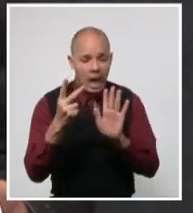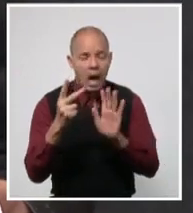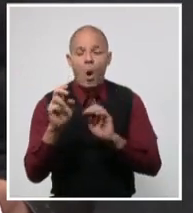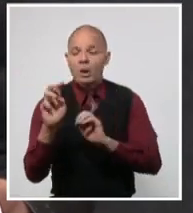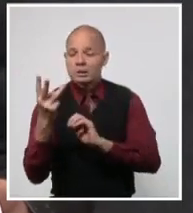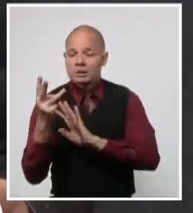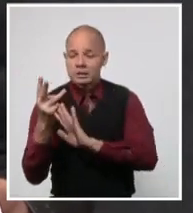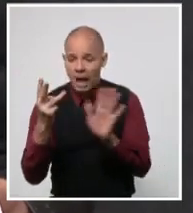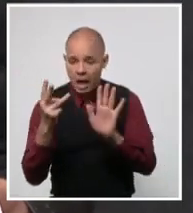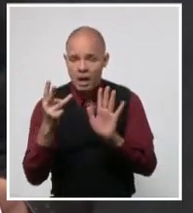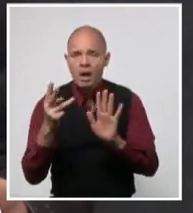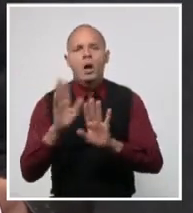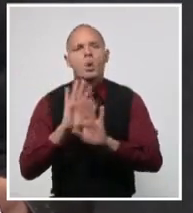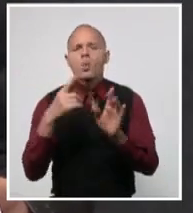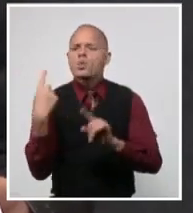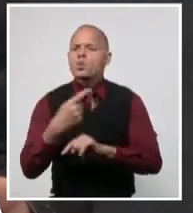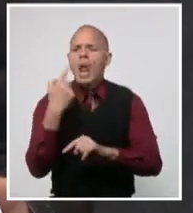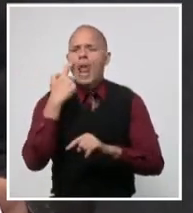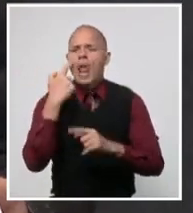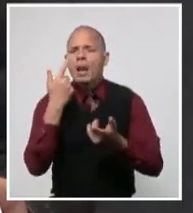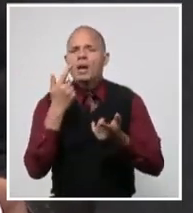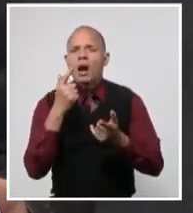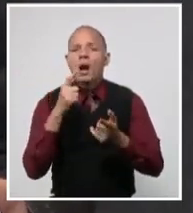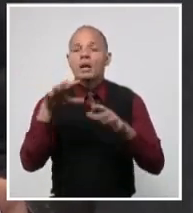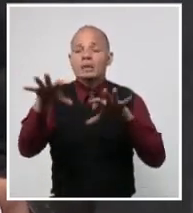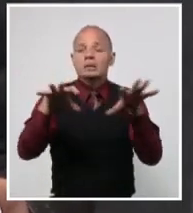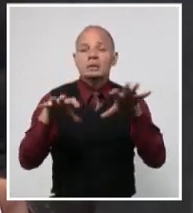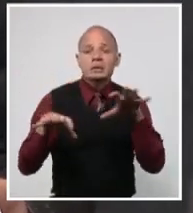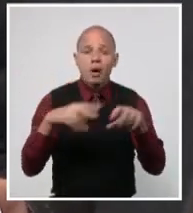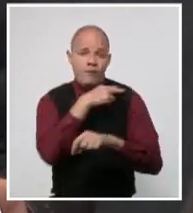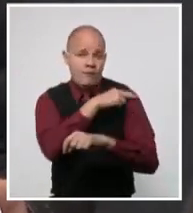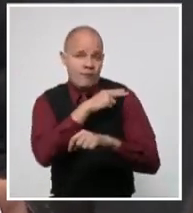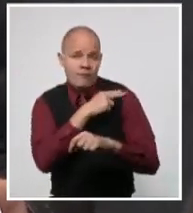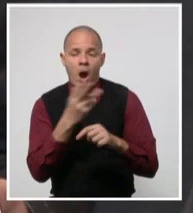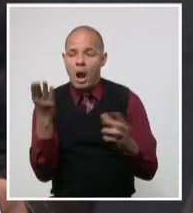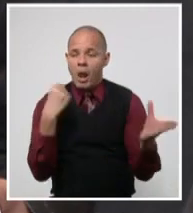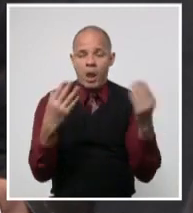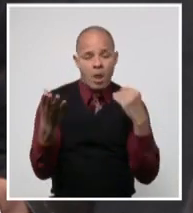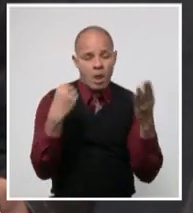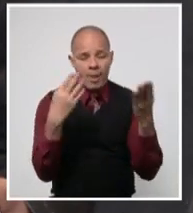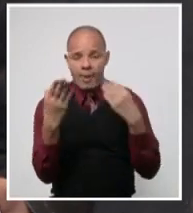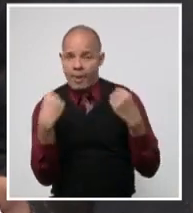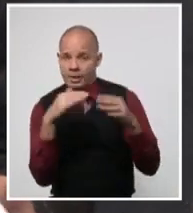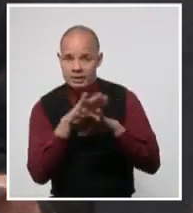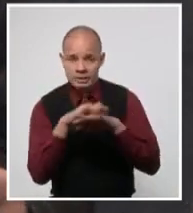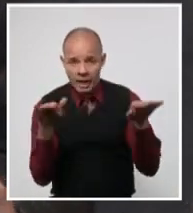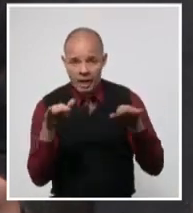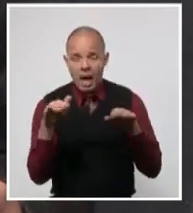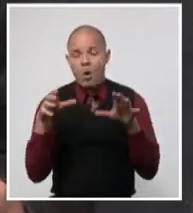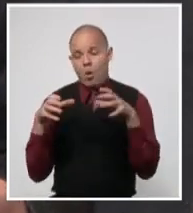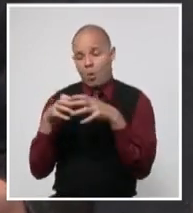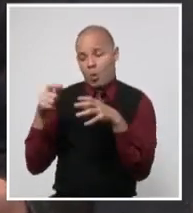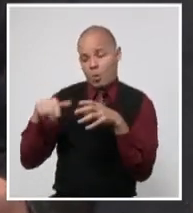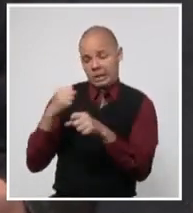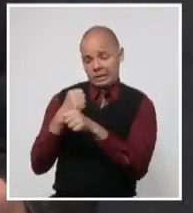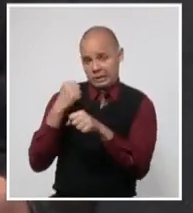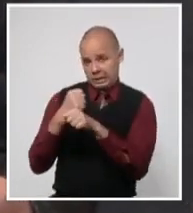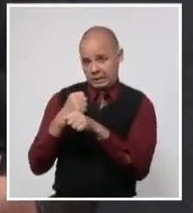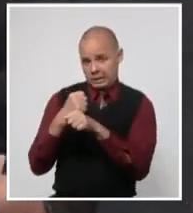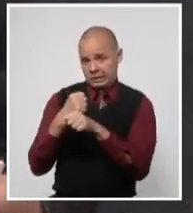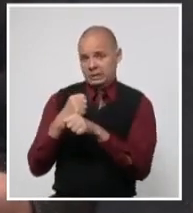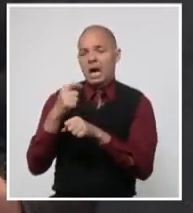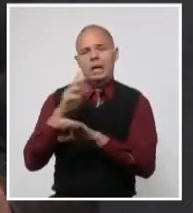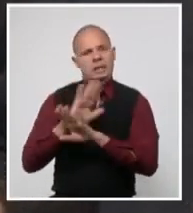escuchado el criterio de los territorios, el grupo temporal de trabajo del gobierno ha decidido